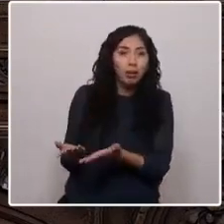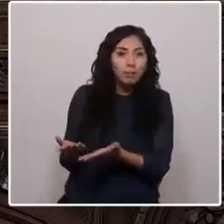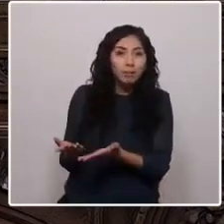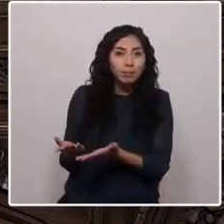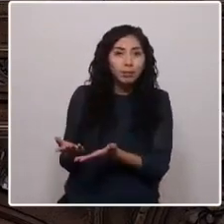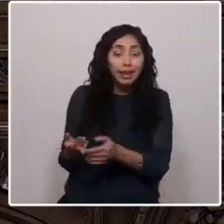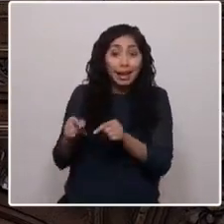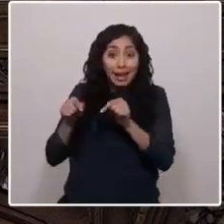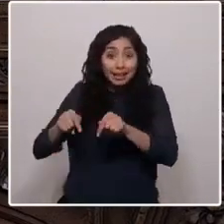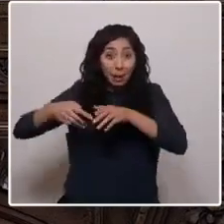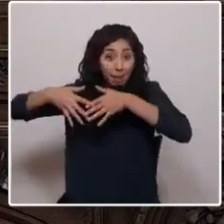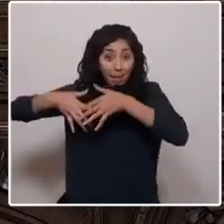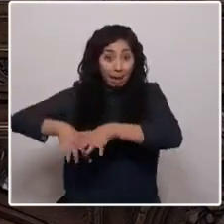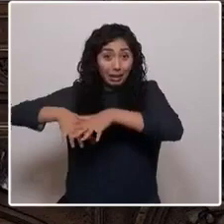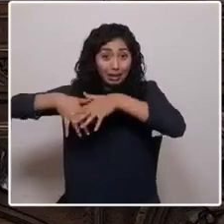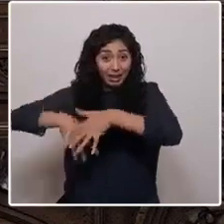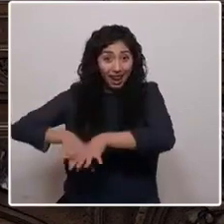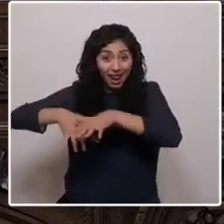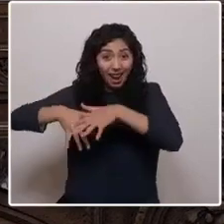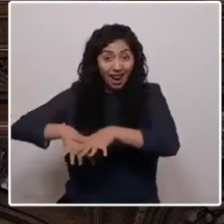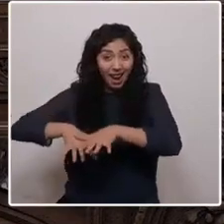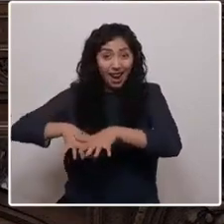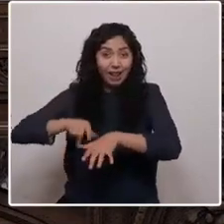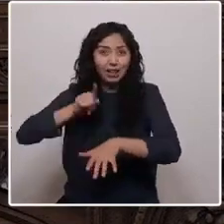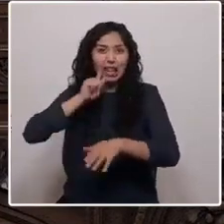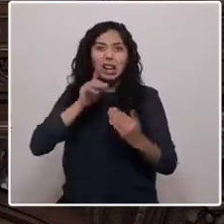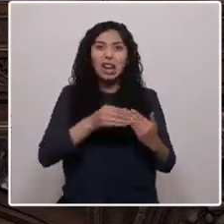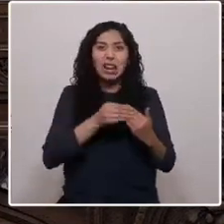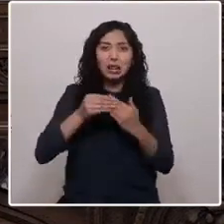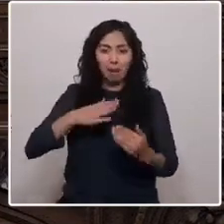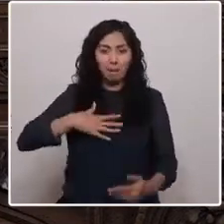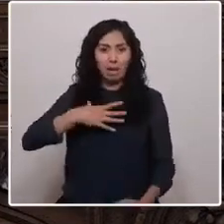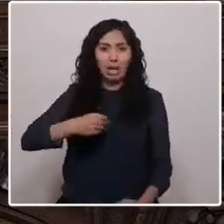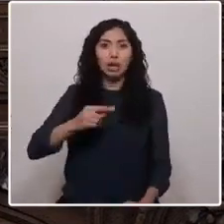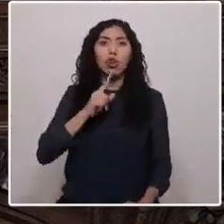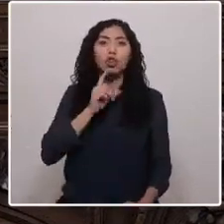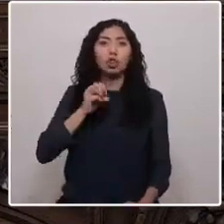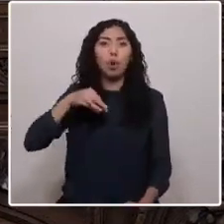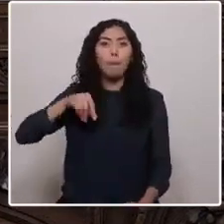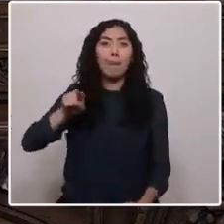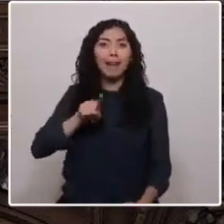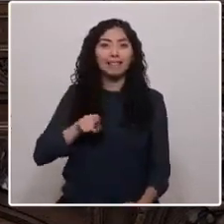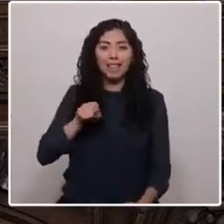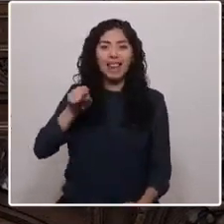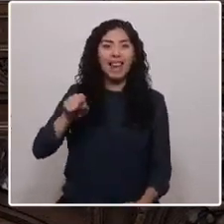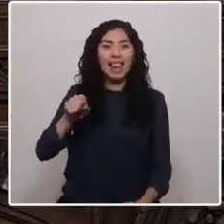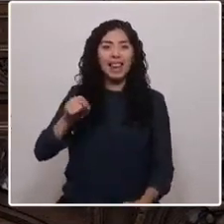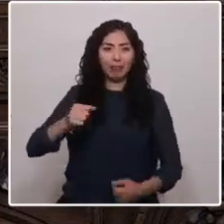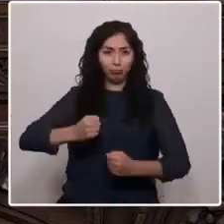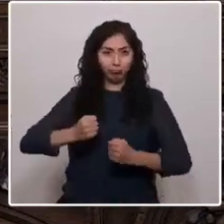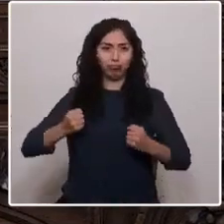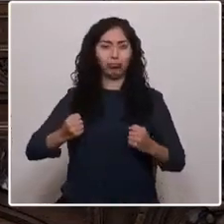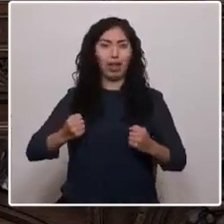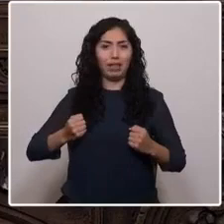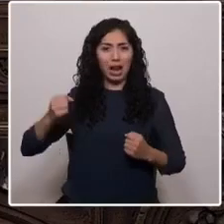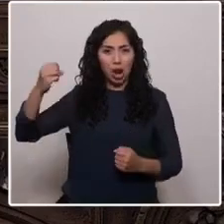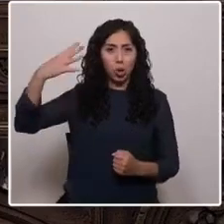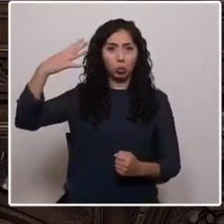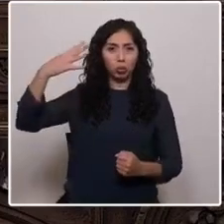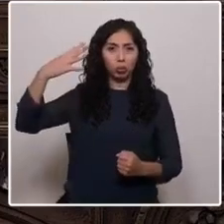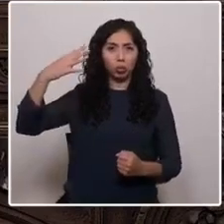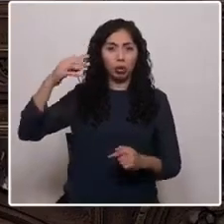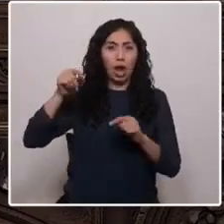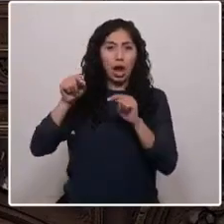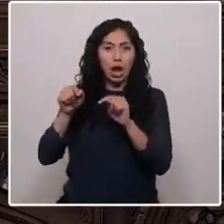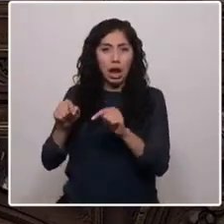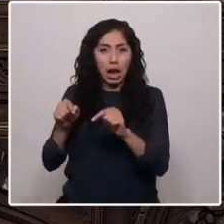marcha la liderará mi hijo Tomás, el guerrero de la luz, con su cabeza que se cae y